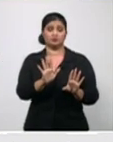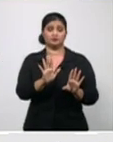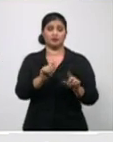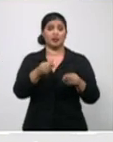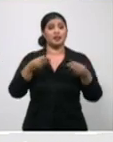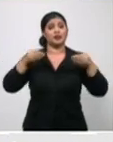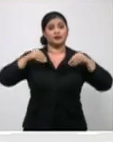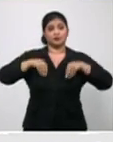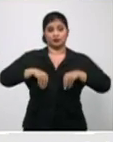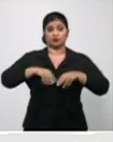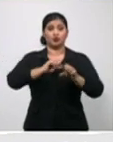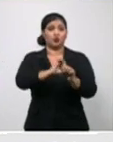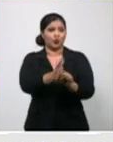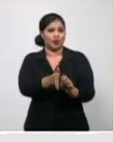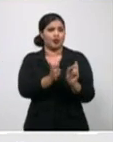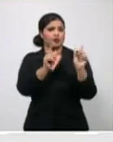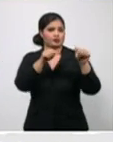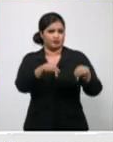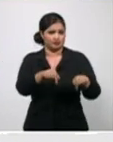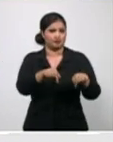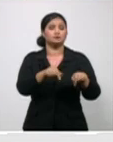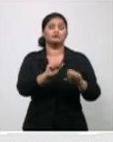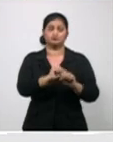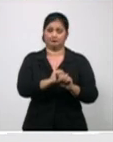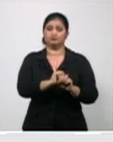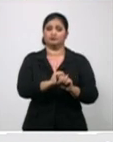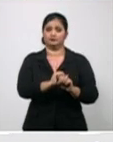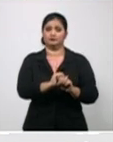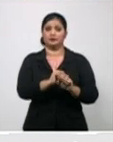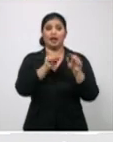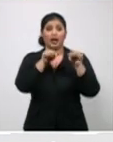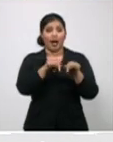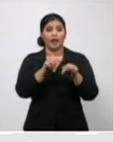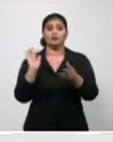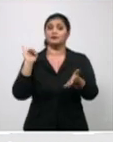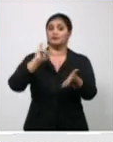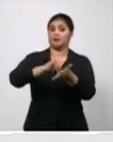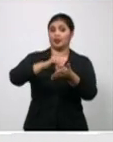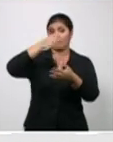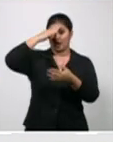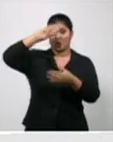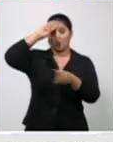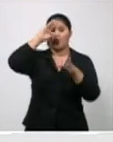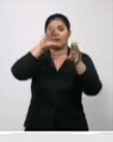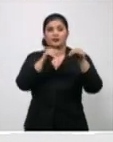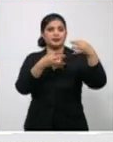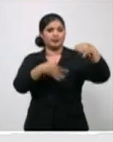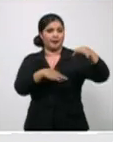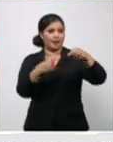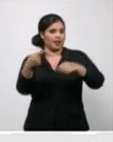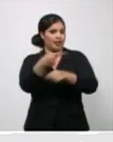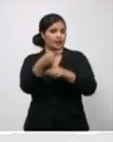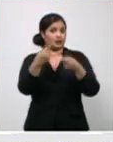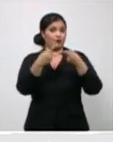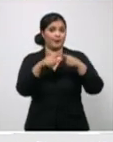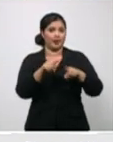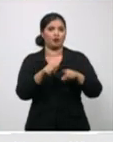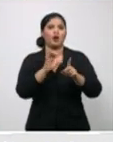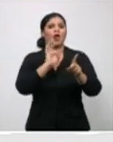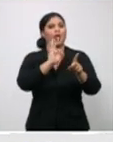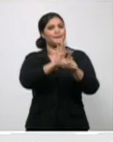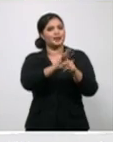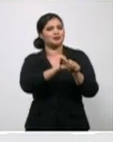protocolos, se hace el diagnóstico. Pero no tienen que ver con la transmisión. O sea, no la quieren en